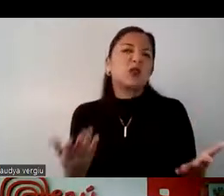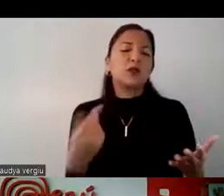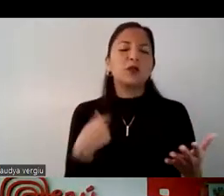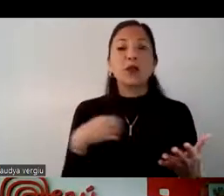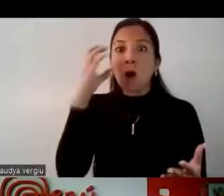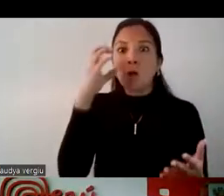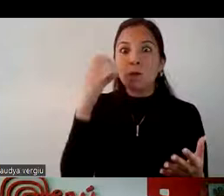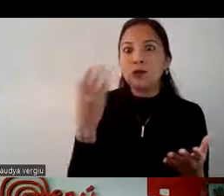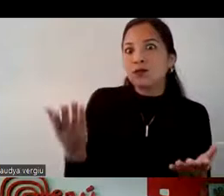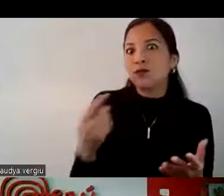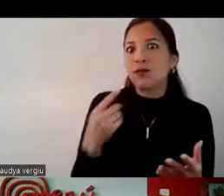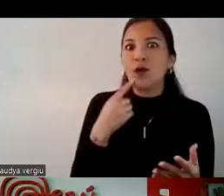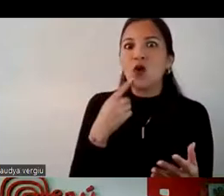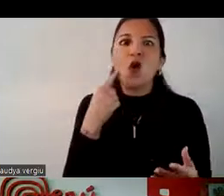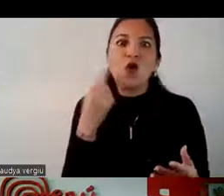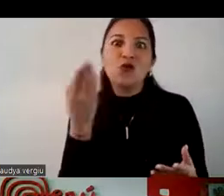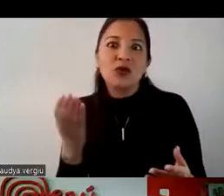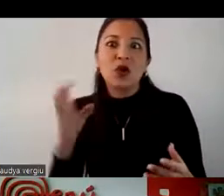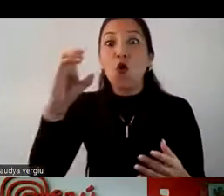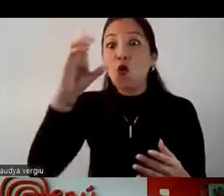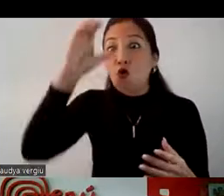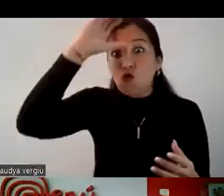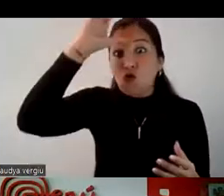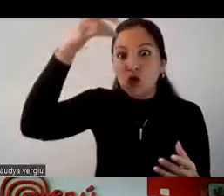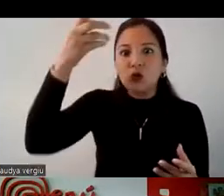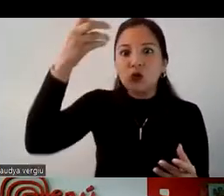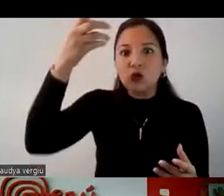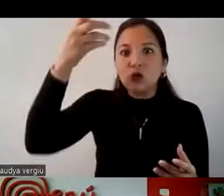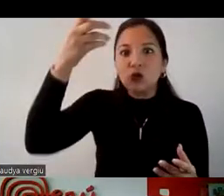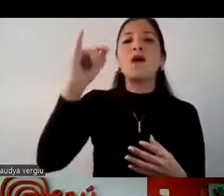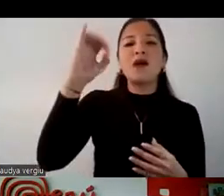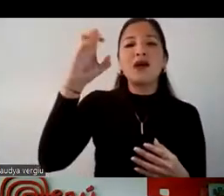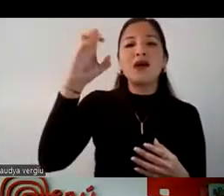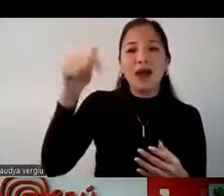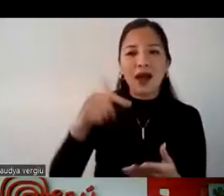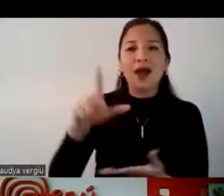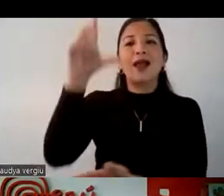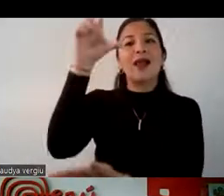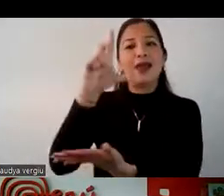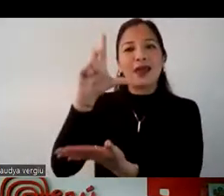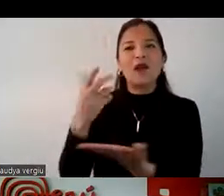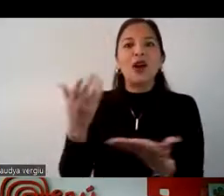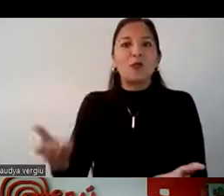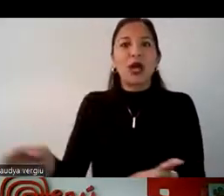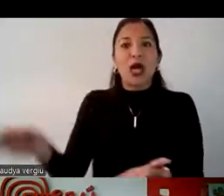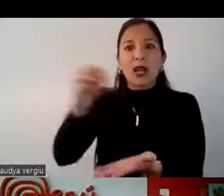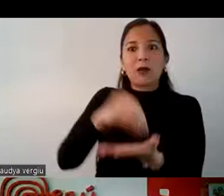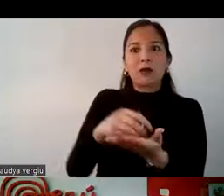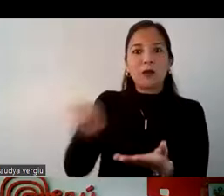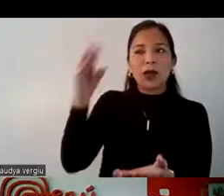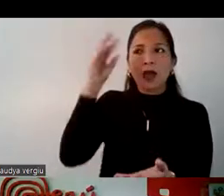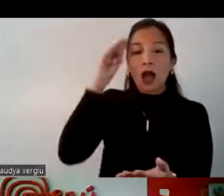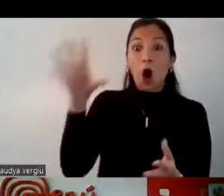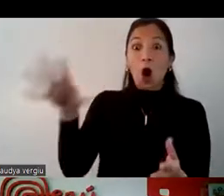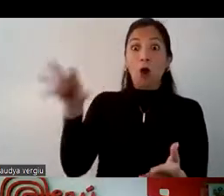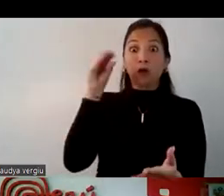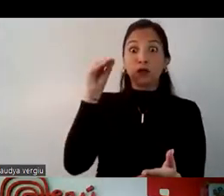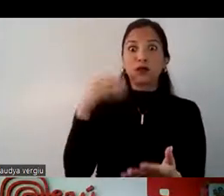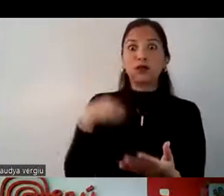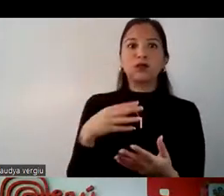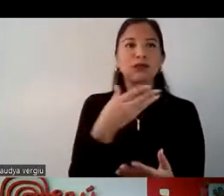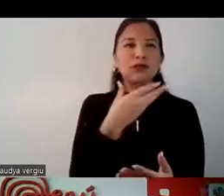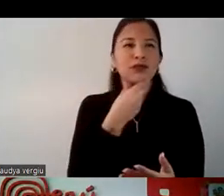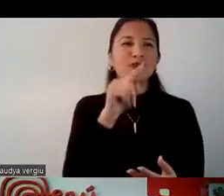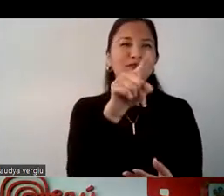Ica, Lima, estuvieron en Cusco, todo eso permite un gran rebote dentro de la población y de los seguidores que ellos tienen.